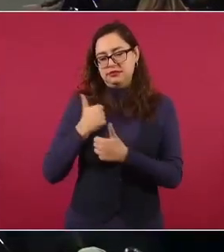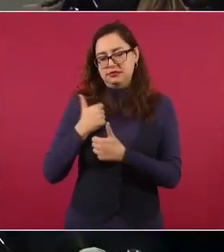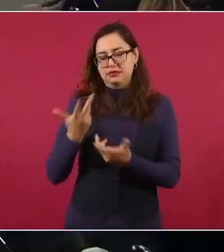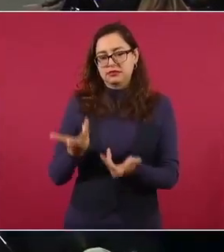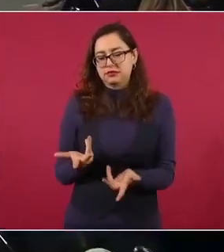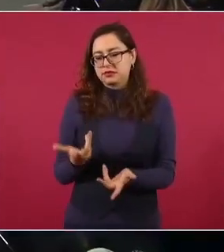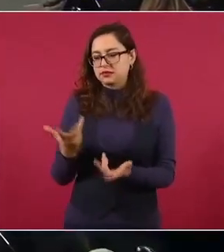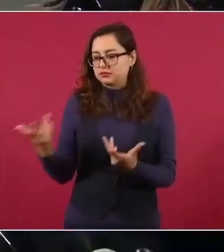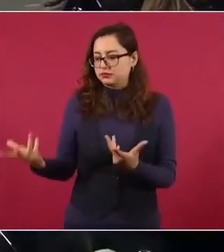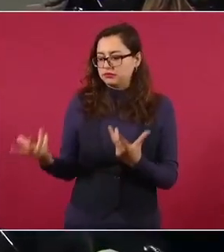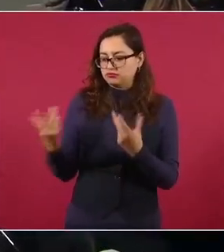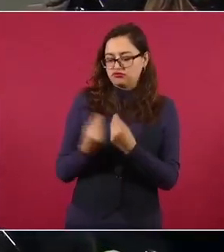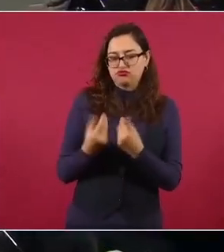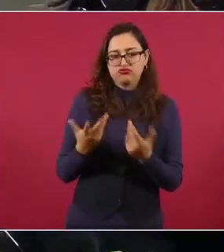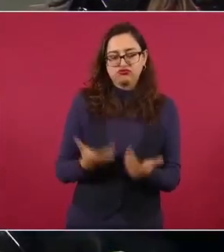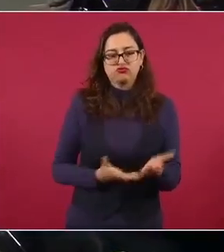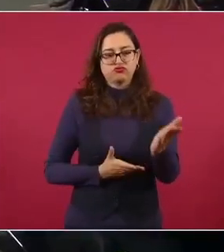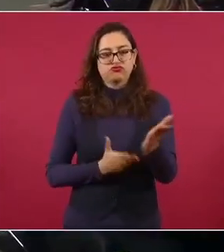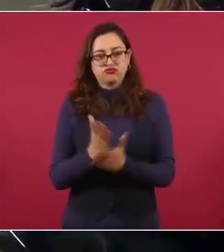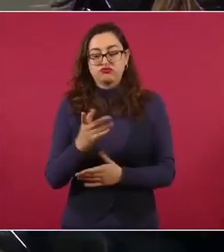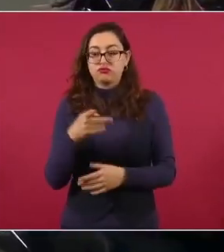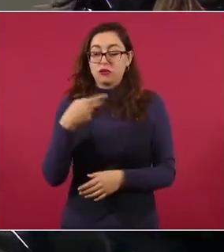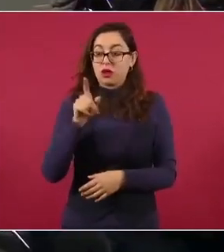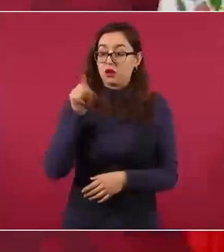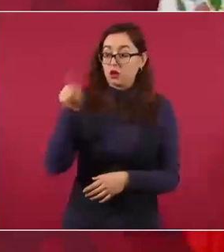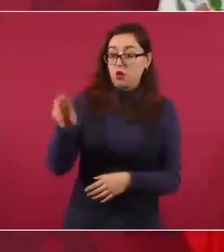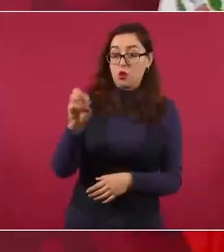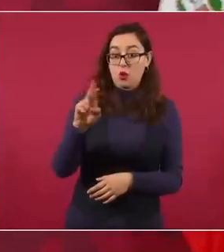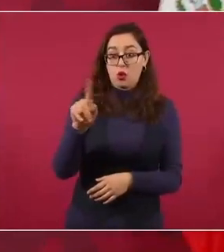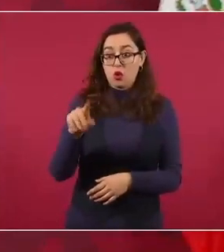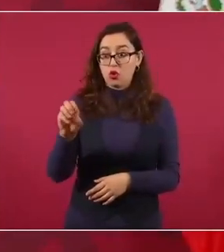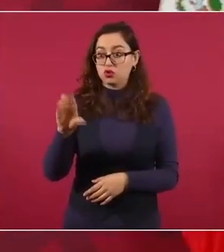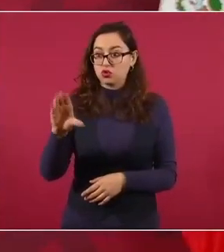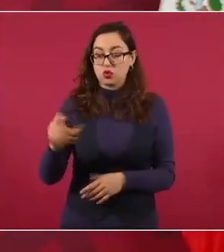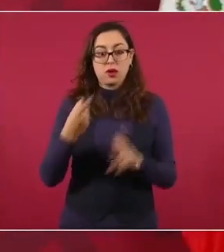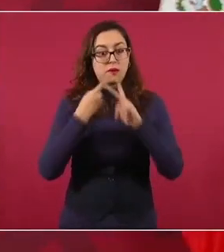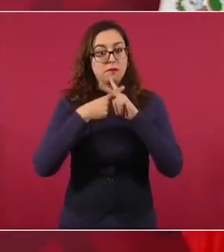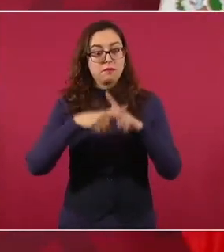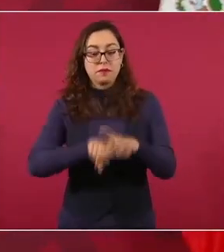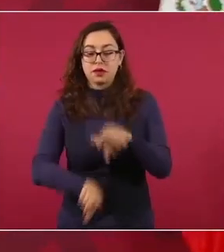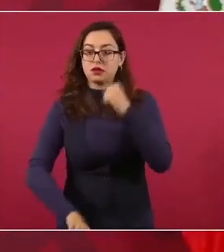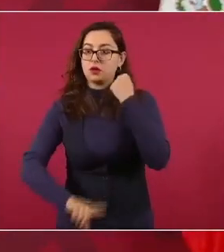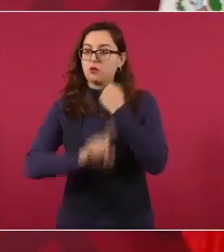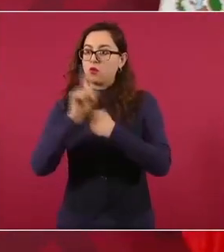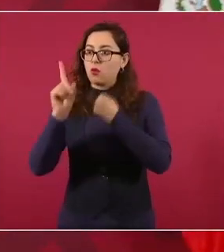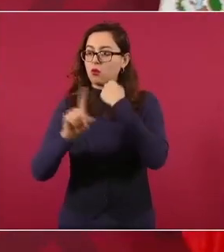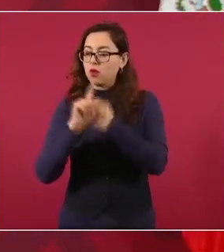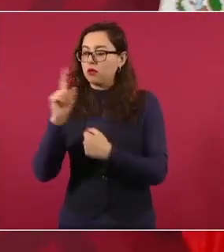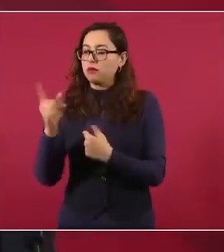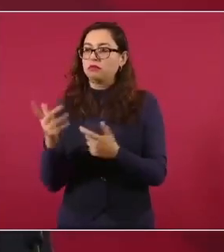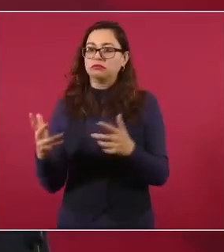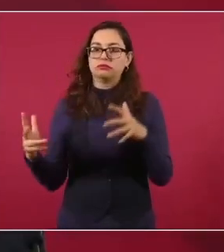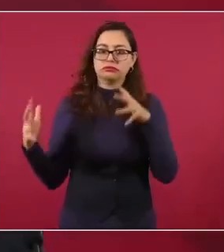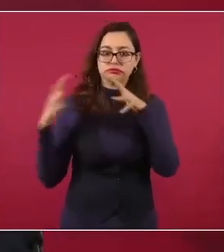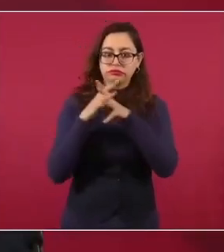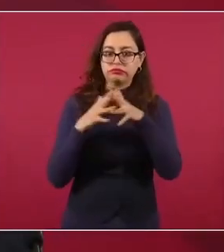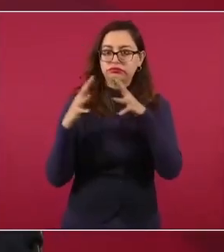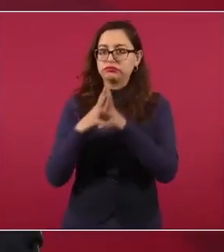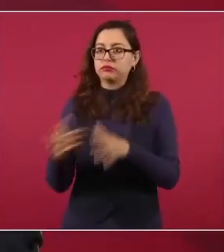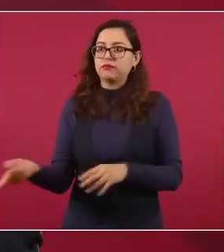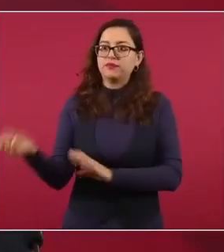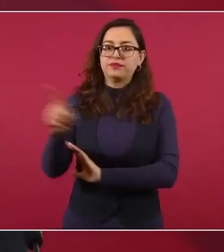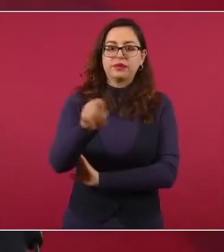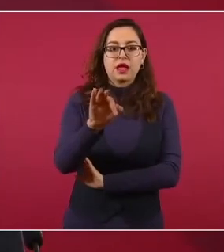Orozco, se levanta en armas Félix